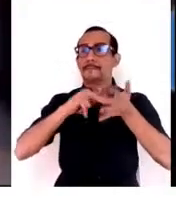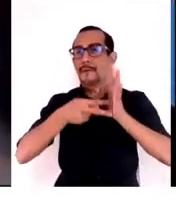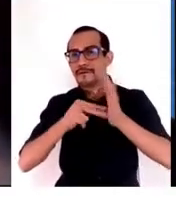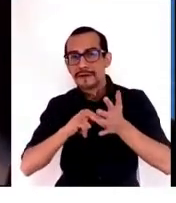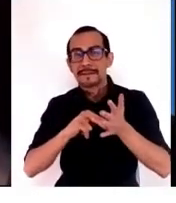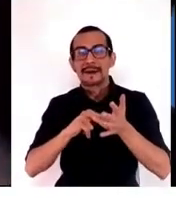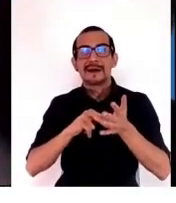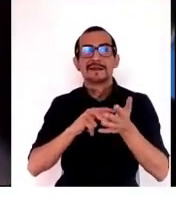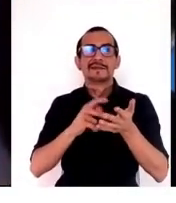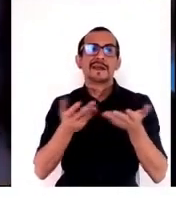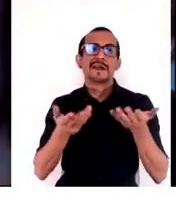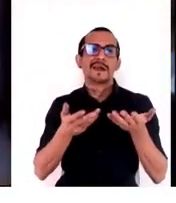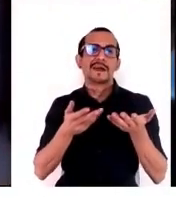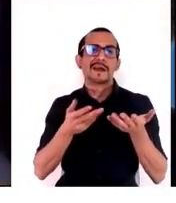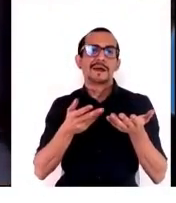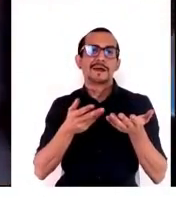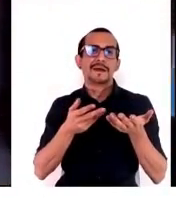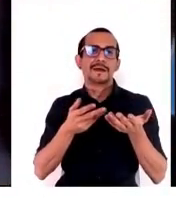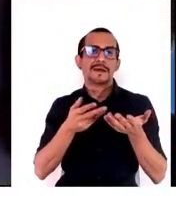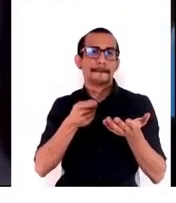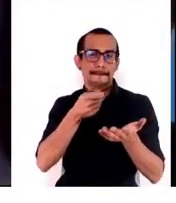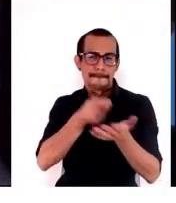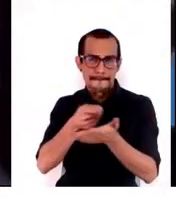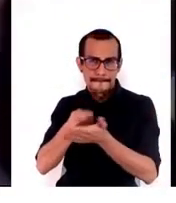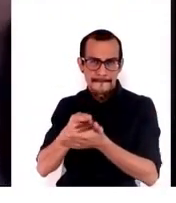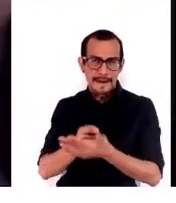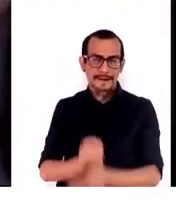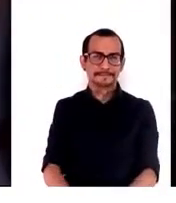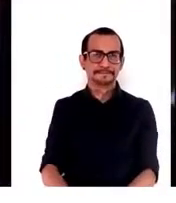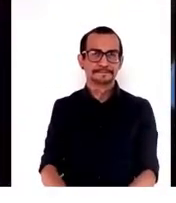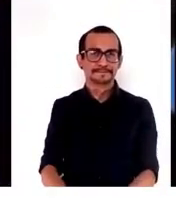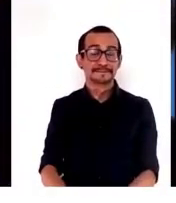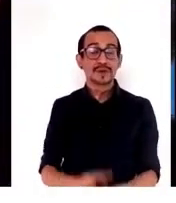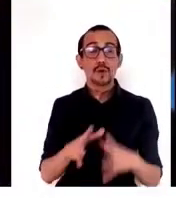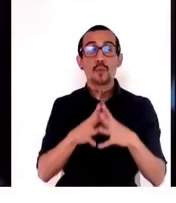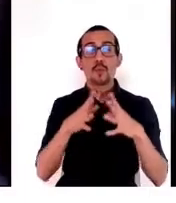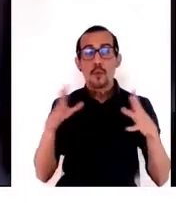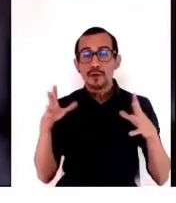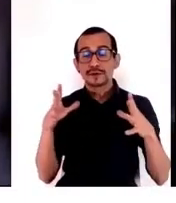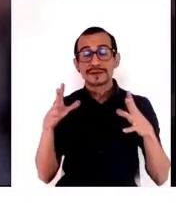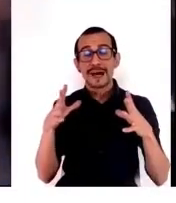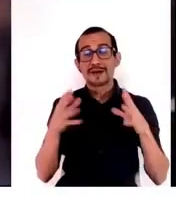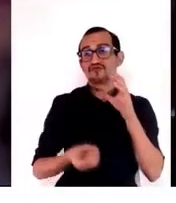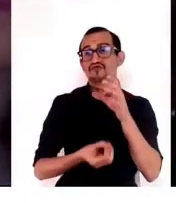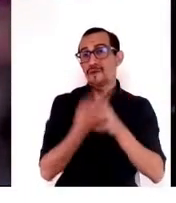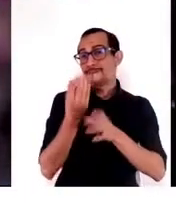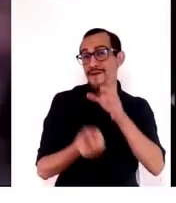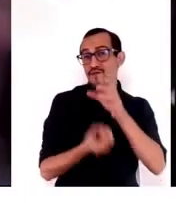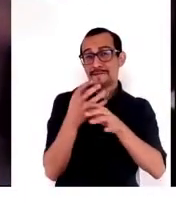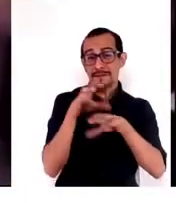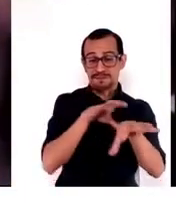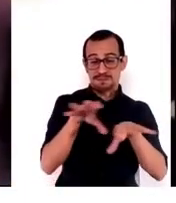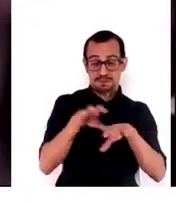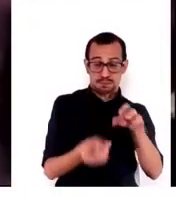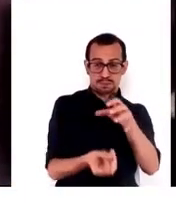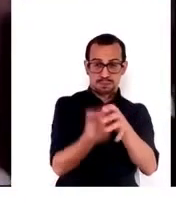plagas, por ejemplo, invasive alien species. Tenemos muchas nuevas especies que están